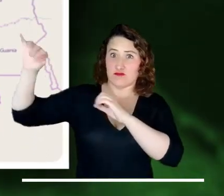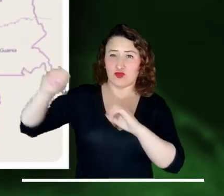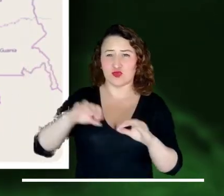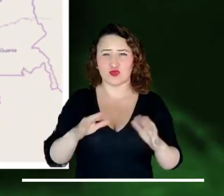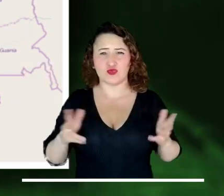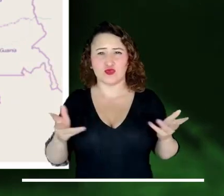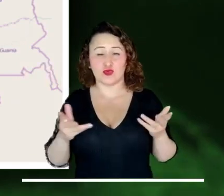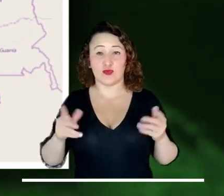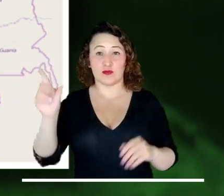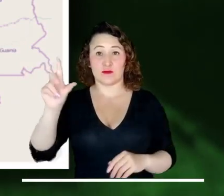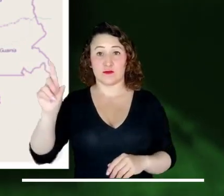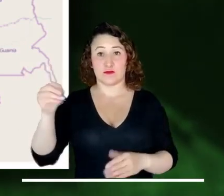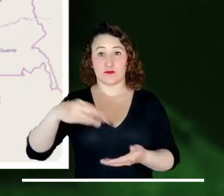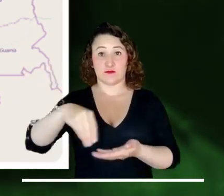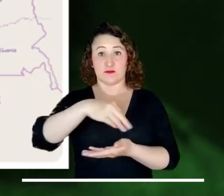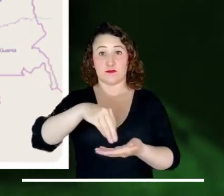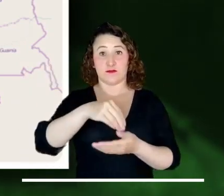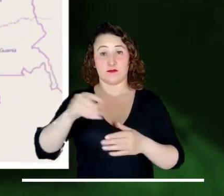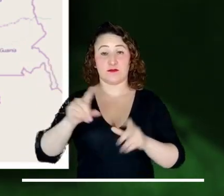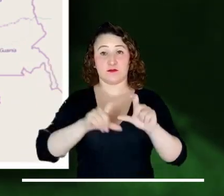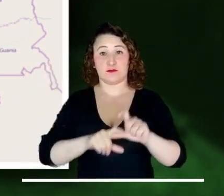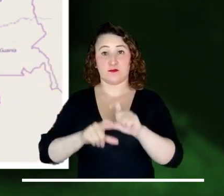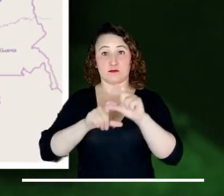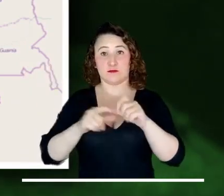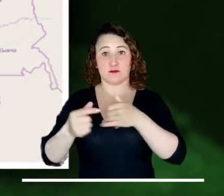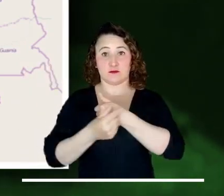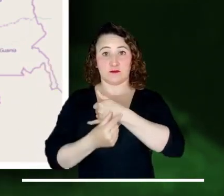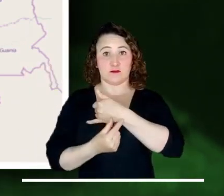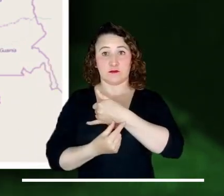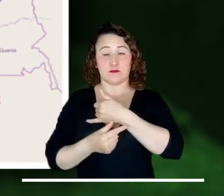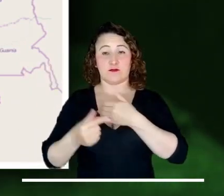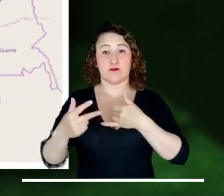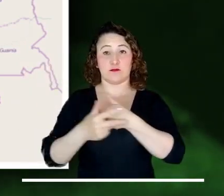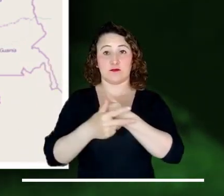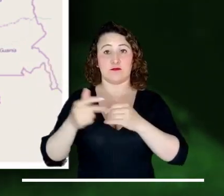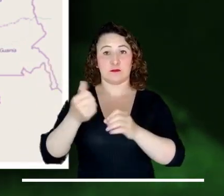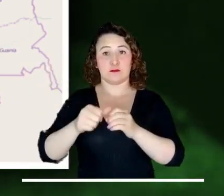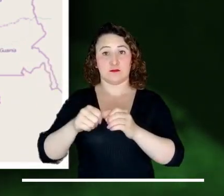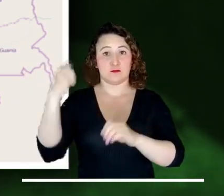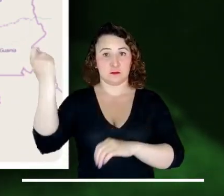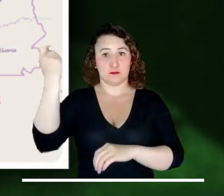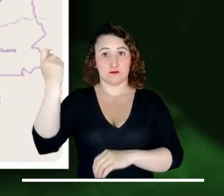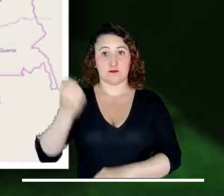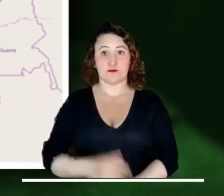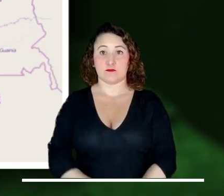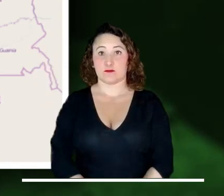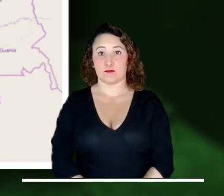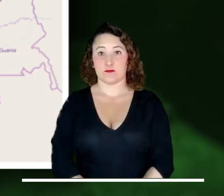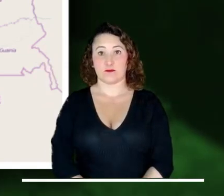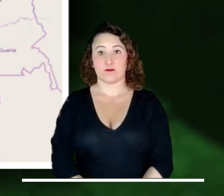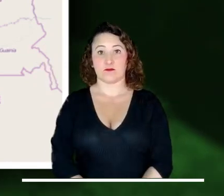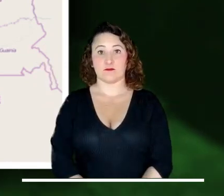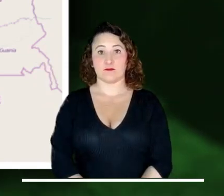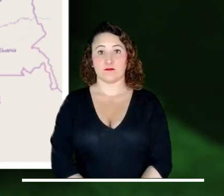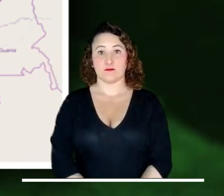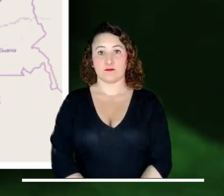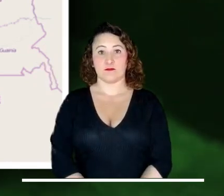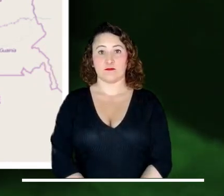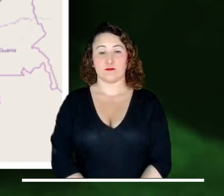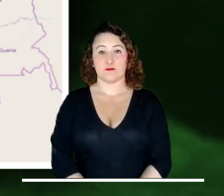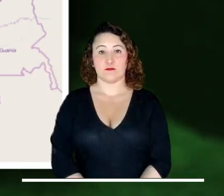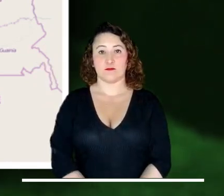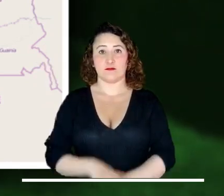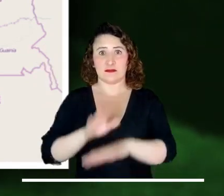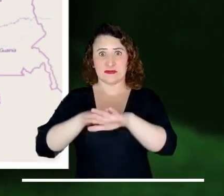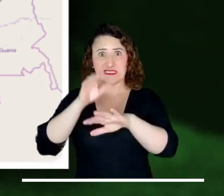Máxima alerta por probabilidad de deslizamientos en sectores de Cesar, Atlántico, Lago Ajira, El Pacífico, Los Andes, Arauca y